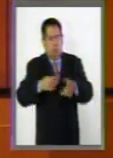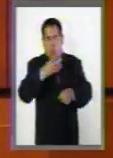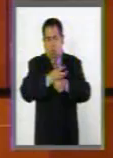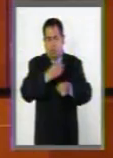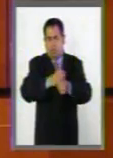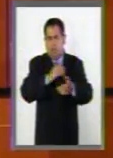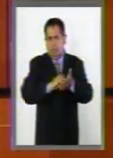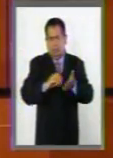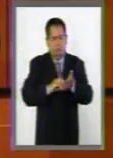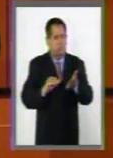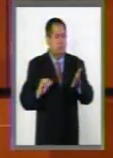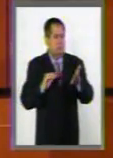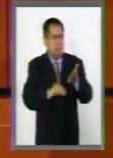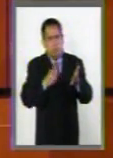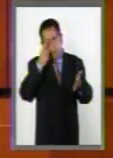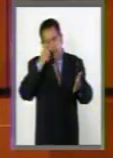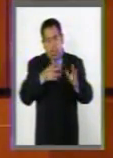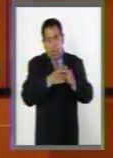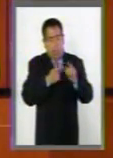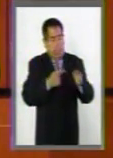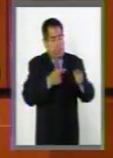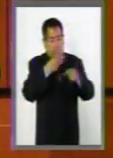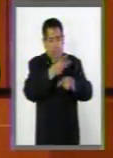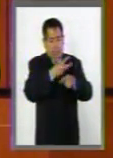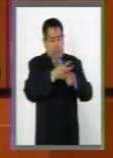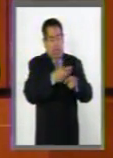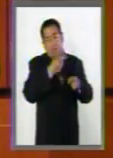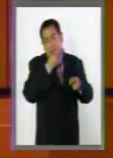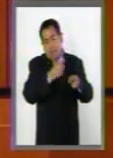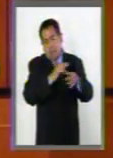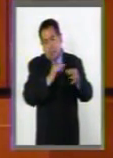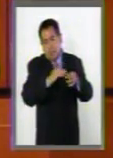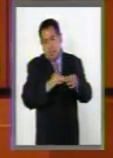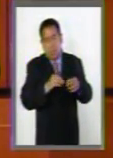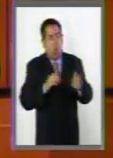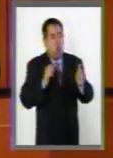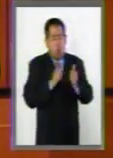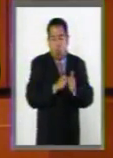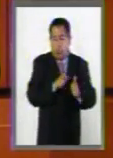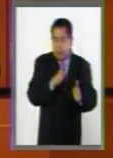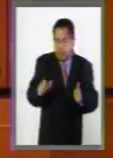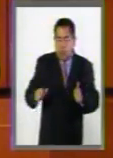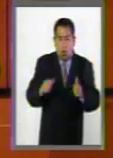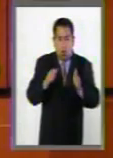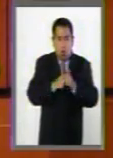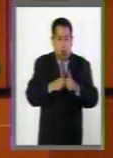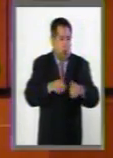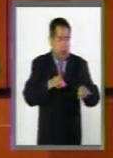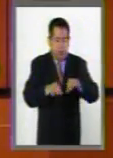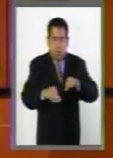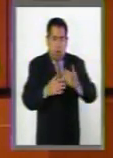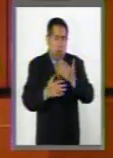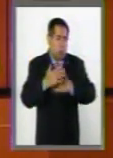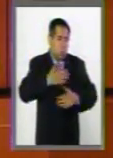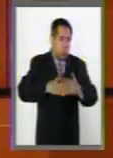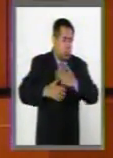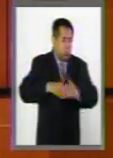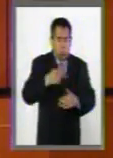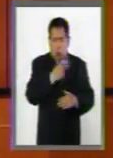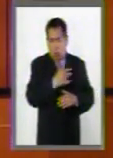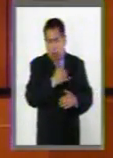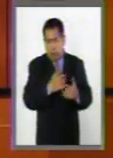para que después de la tercera que dice pago en dinero con cargo a los ingresos laborales o de trabajo del